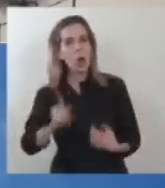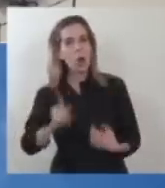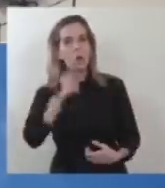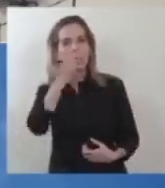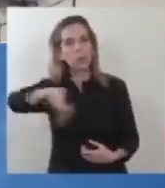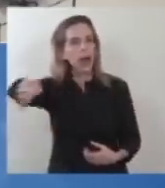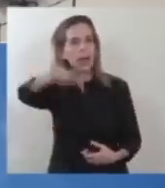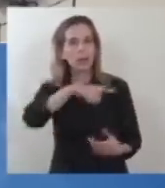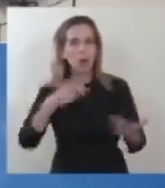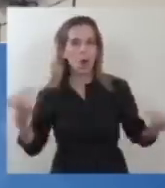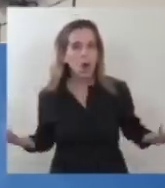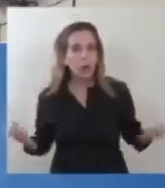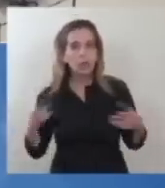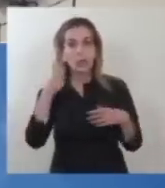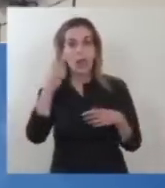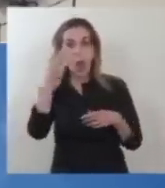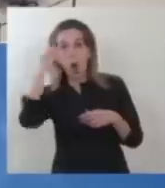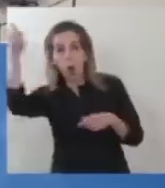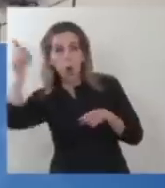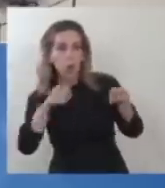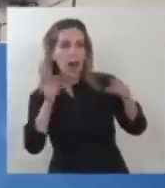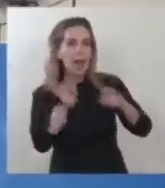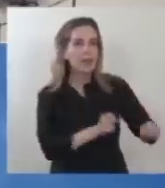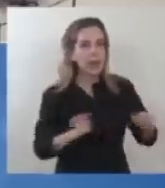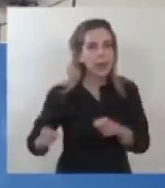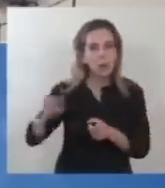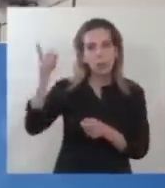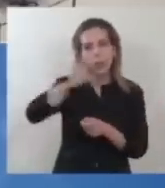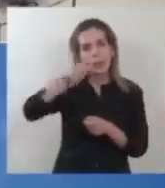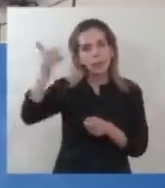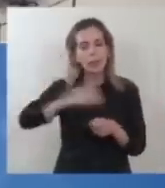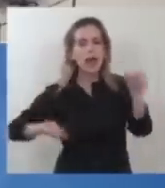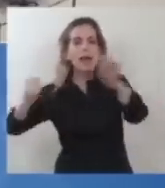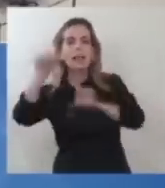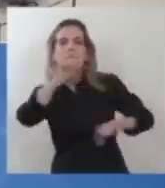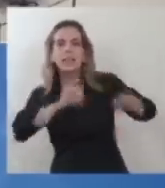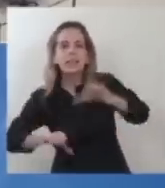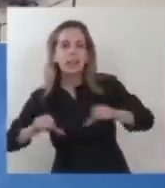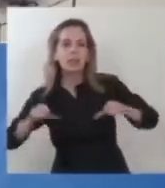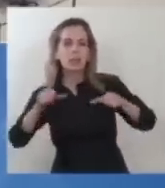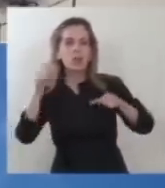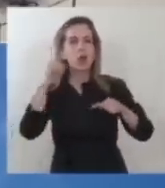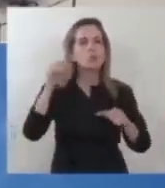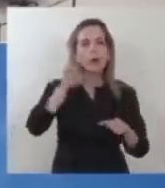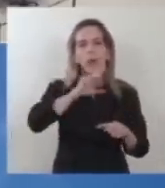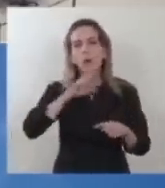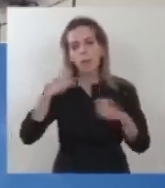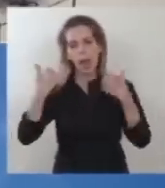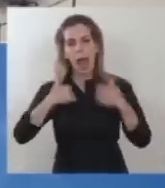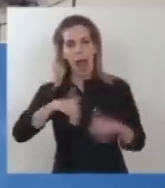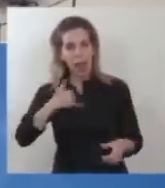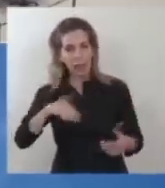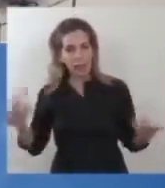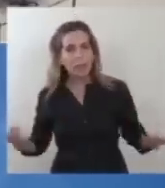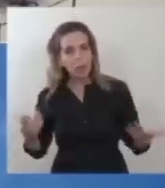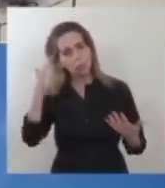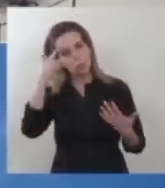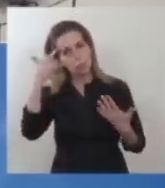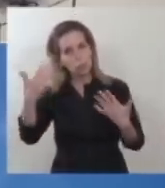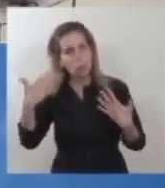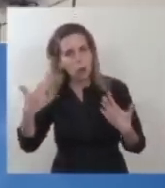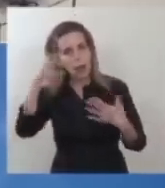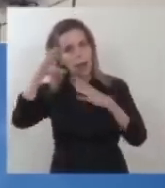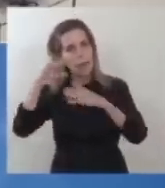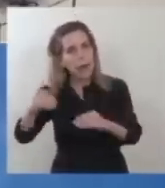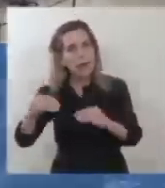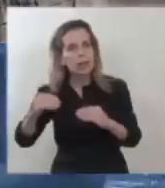Allí están los científicos y científicas argentinos y argentinas capaces de hacer